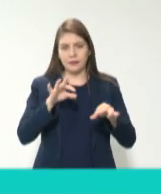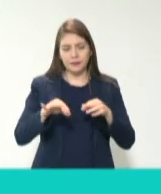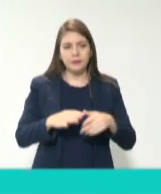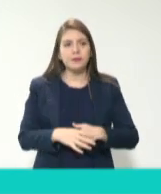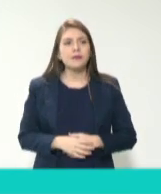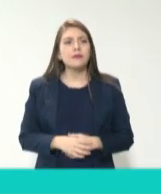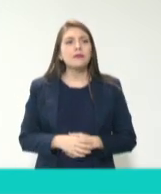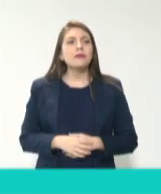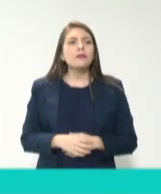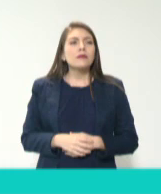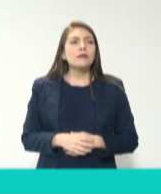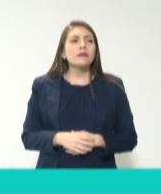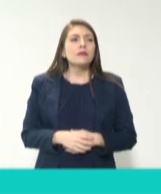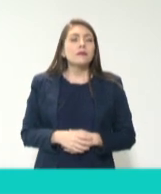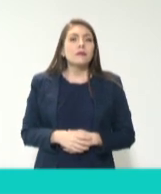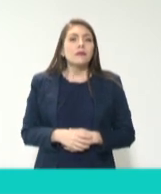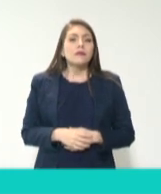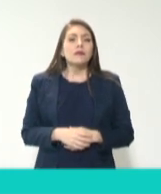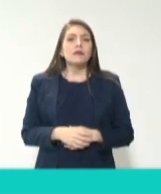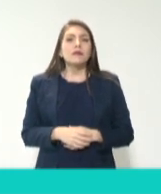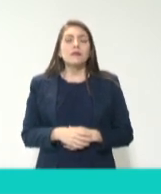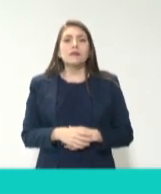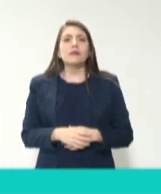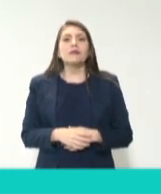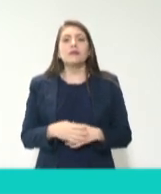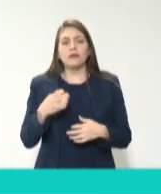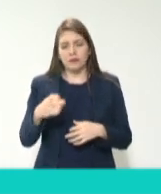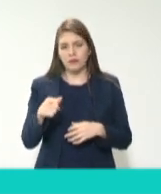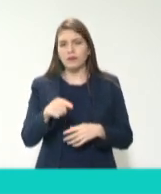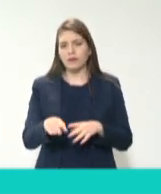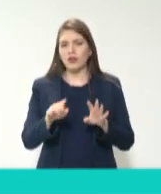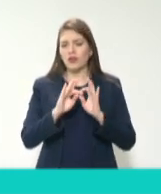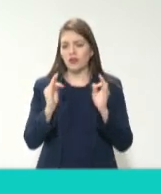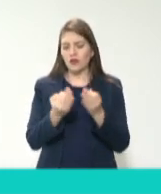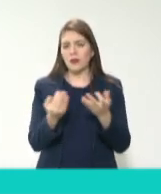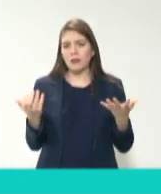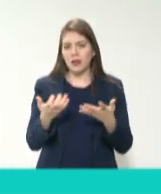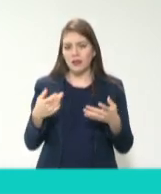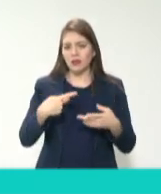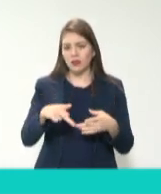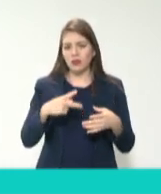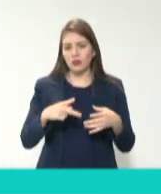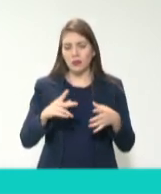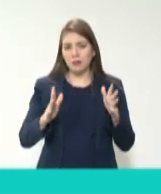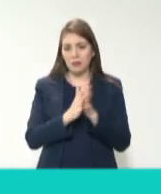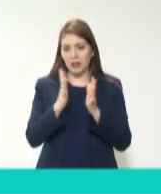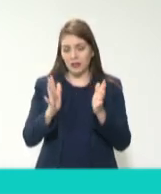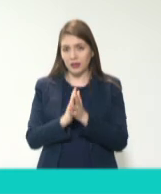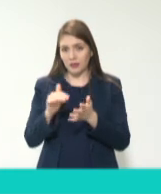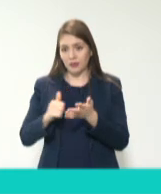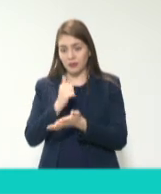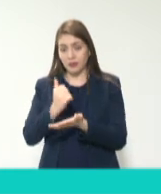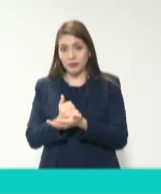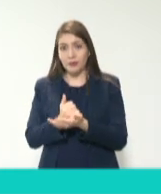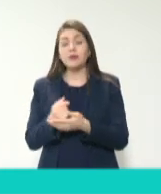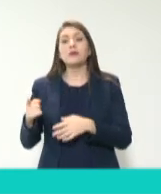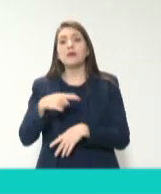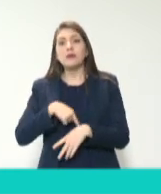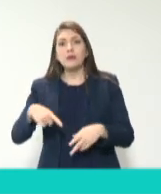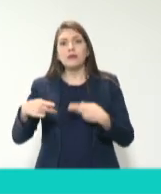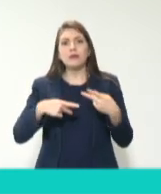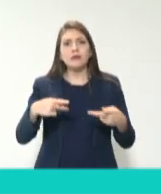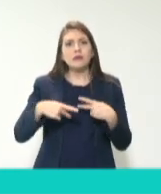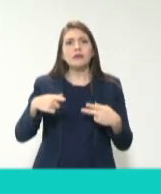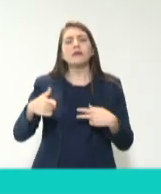sistema, a través del Comité de Participación Ciudadana hemos hecho valer el amparo, tenemos reconocido el